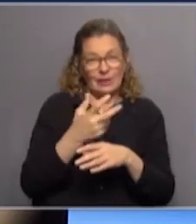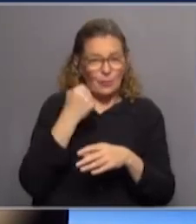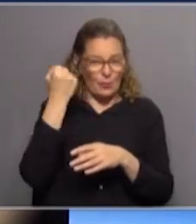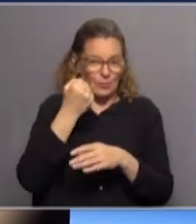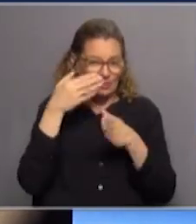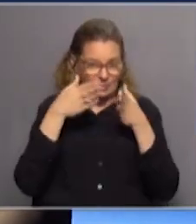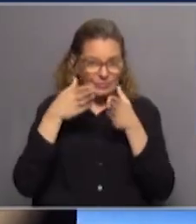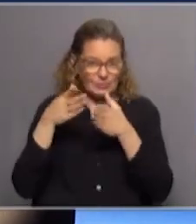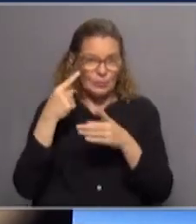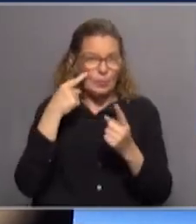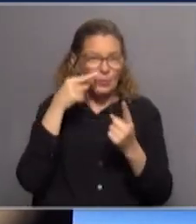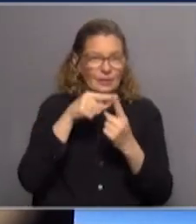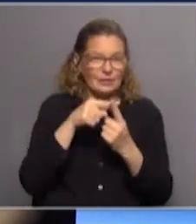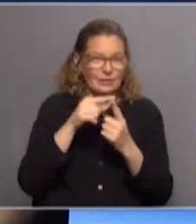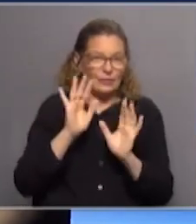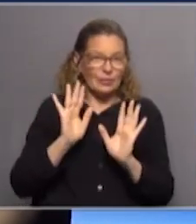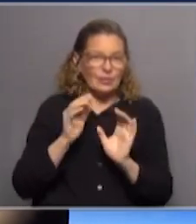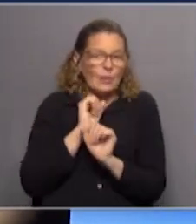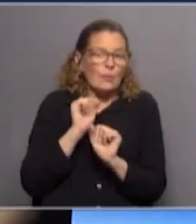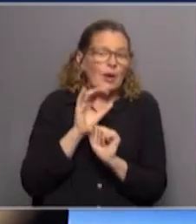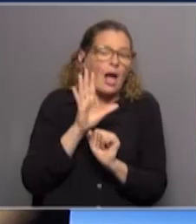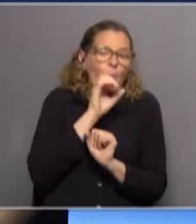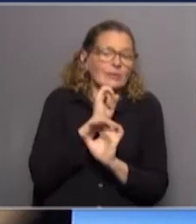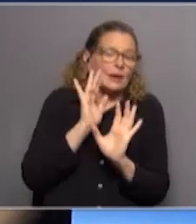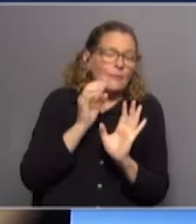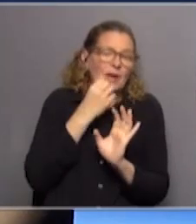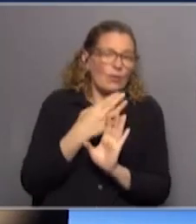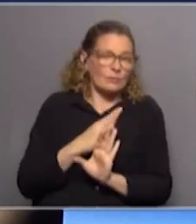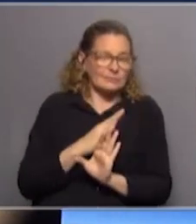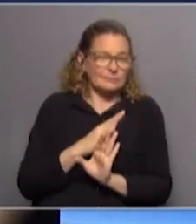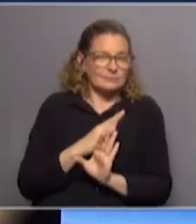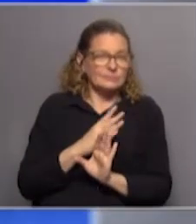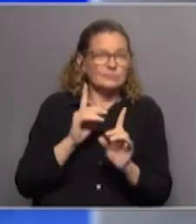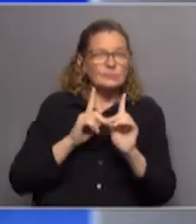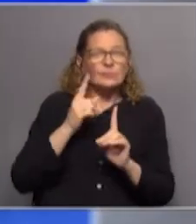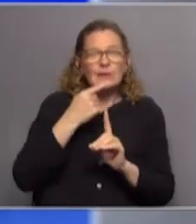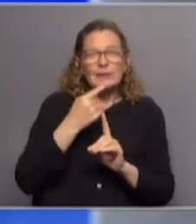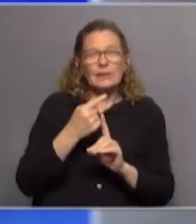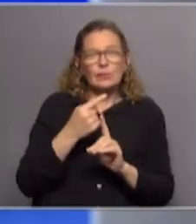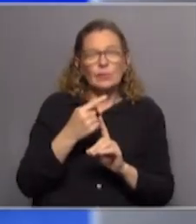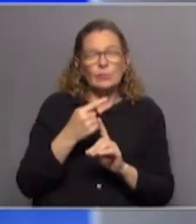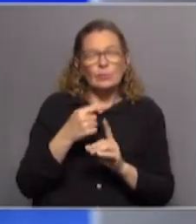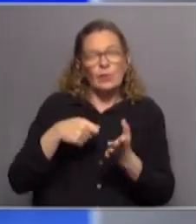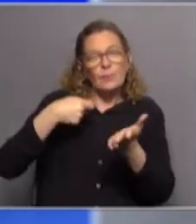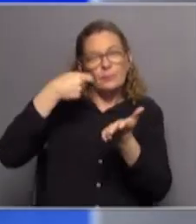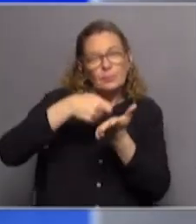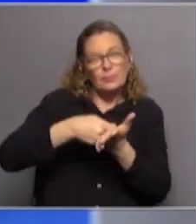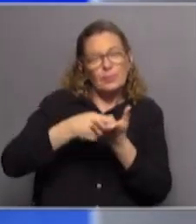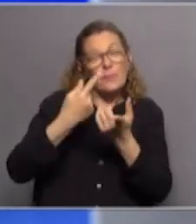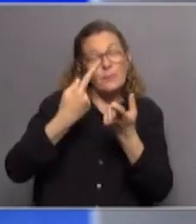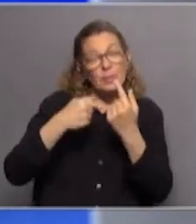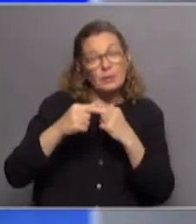imprescindibles este es un objetivo subsidiario si se puede mantener mejor a veces se dice no tienen fin lucrativo pero